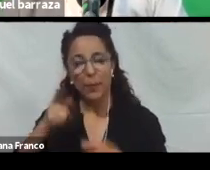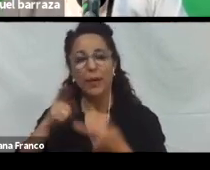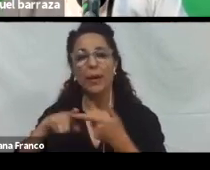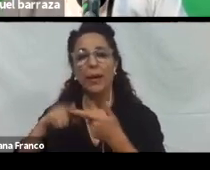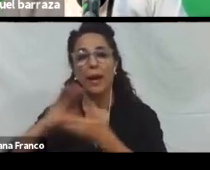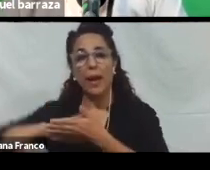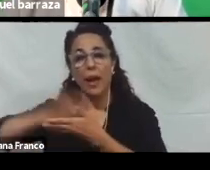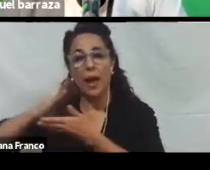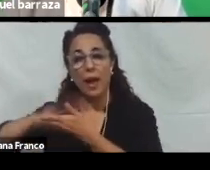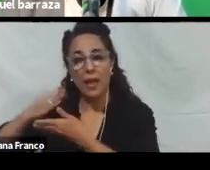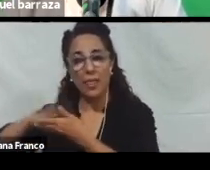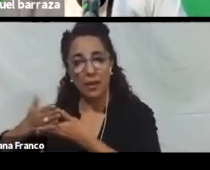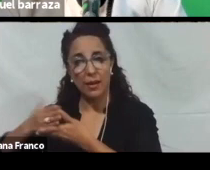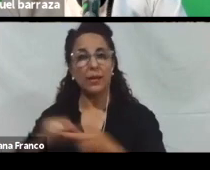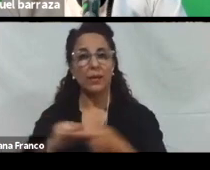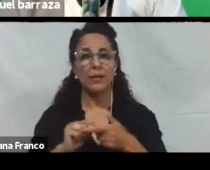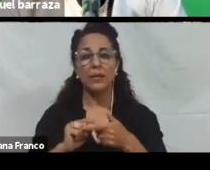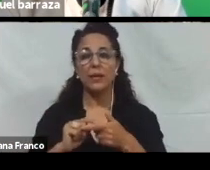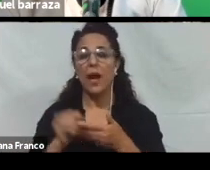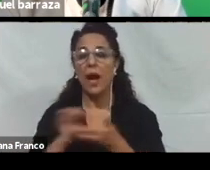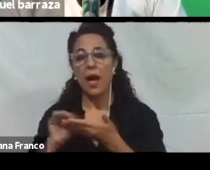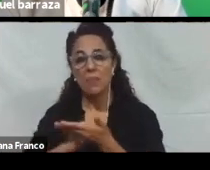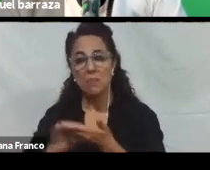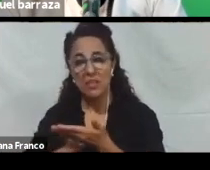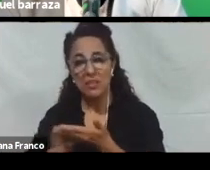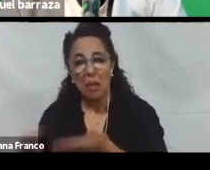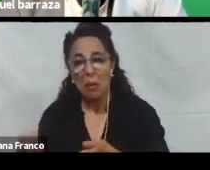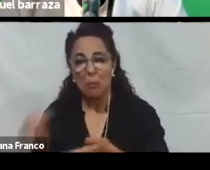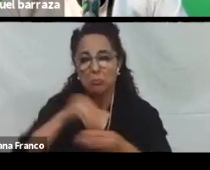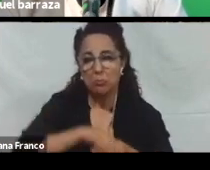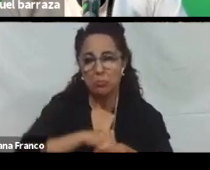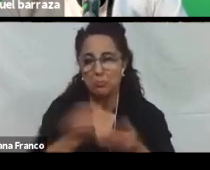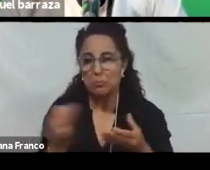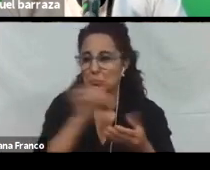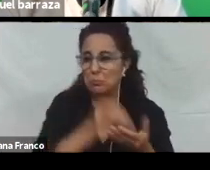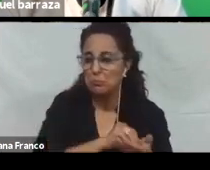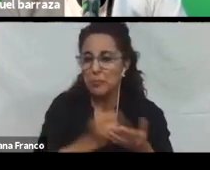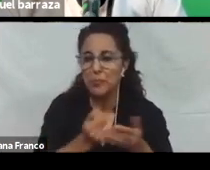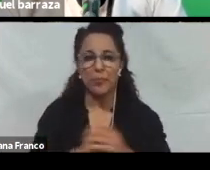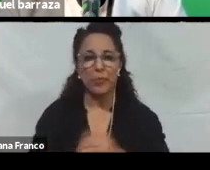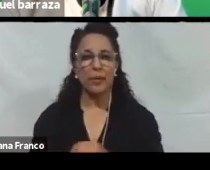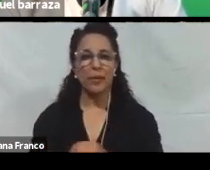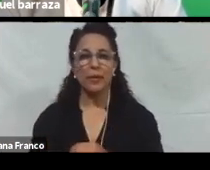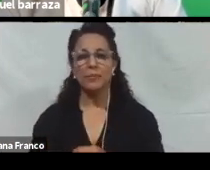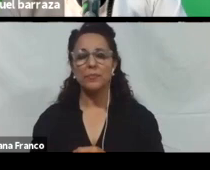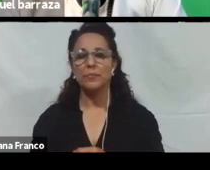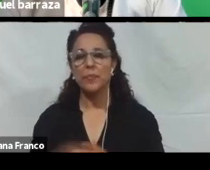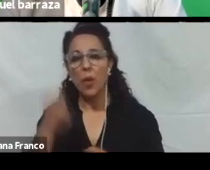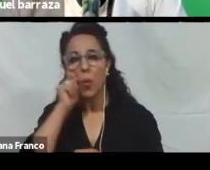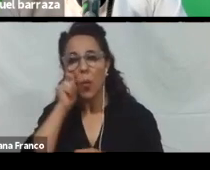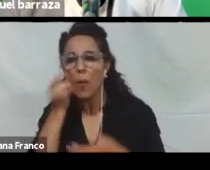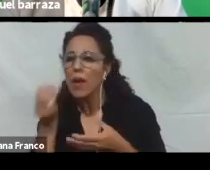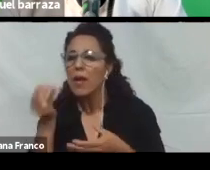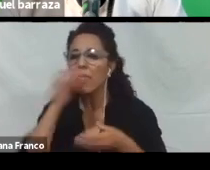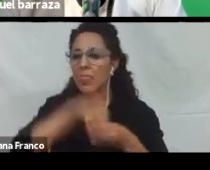configurar. Con unos parámetros. De seguridad. Con el administrador. Todo eso. Forma parte. Del Workspace. Google. Muchas de esas herramientas.